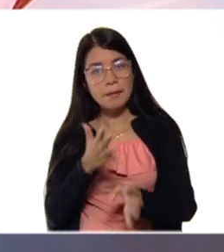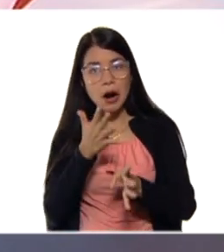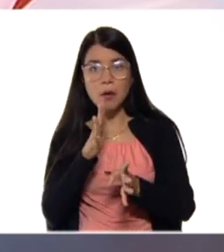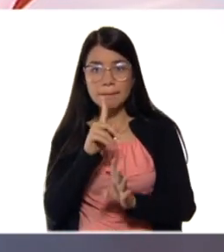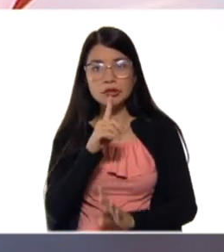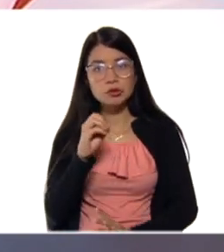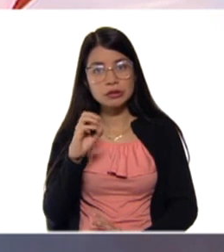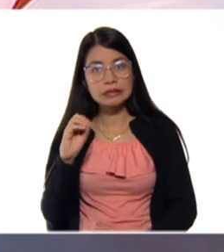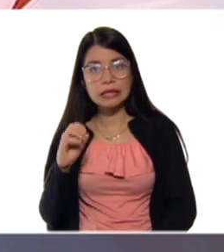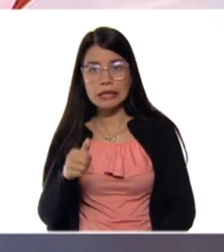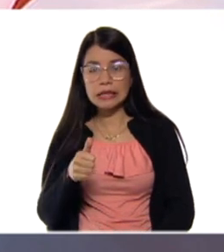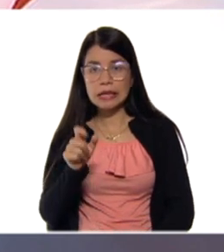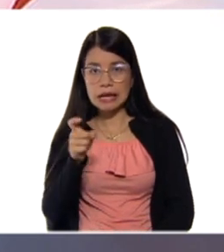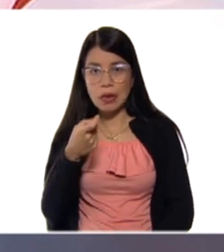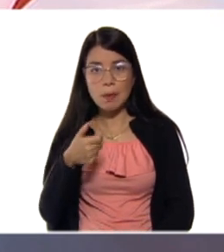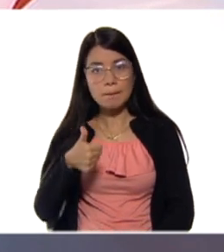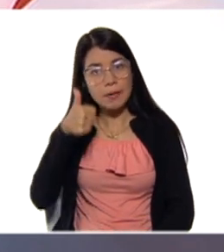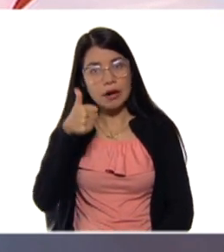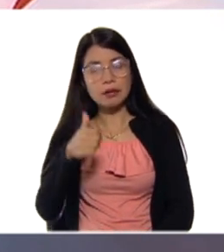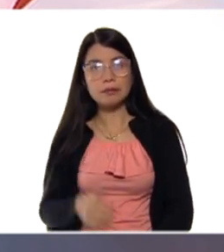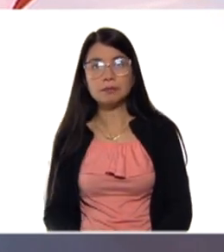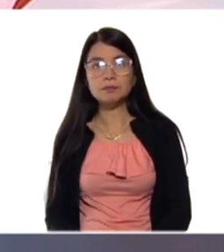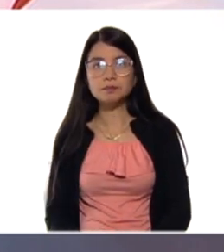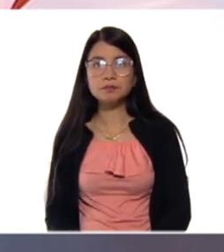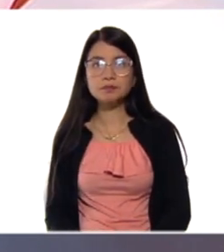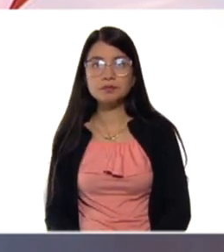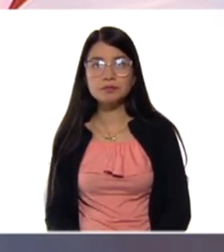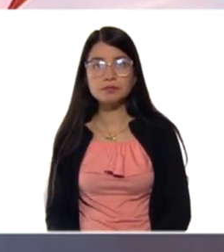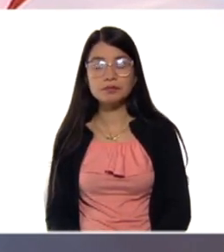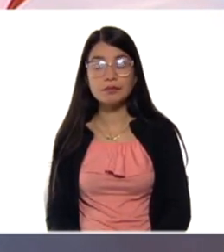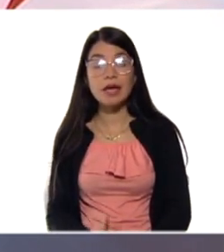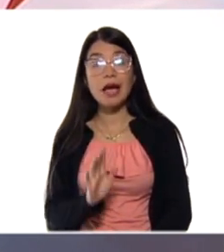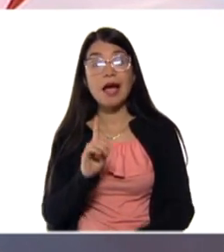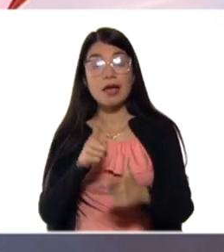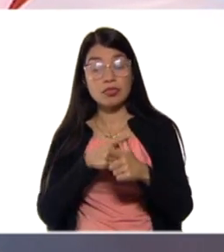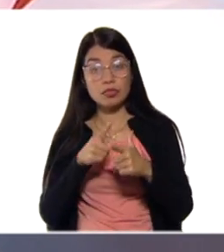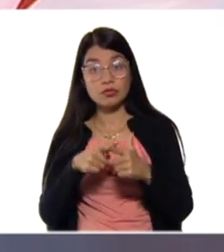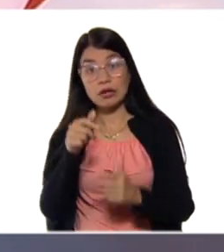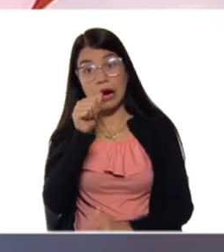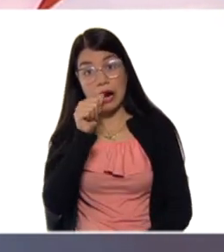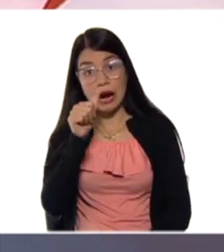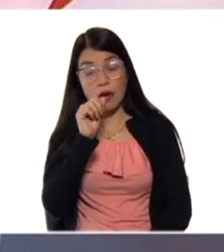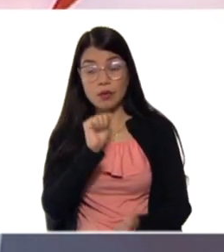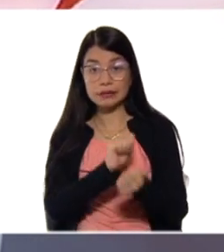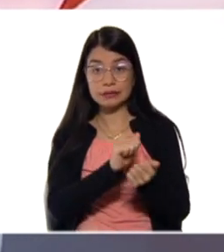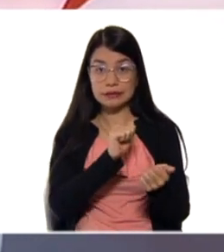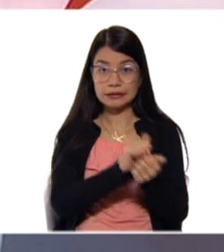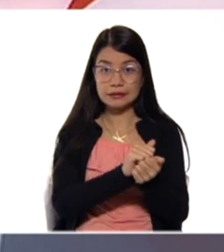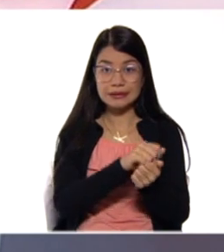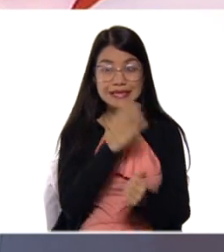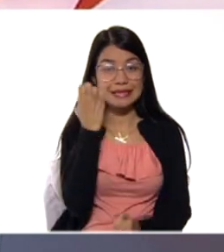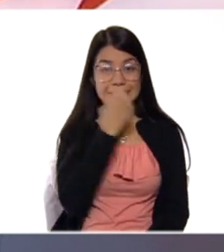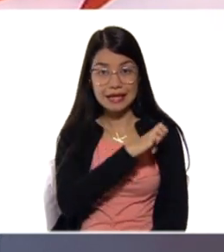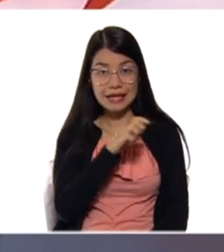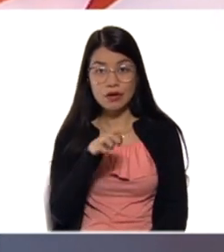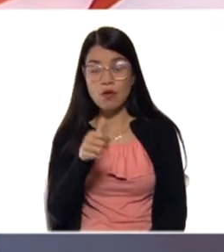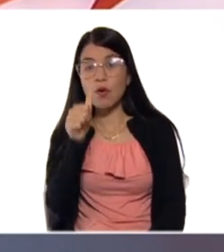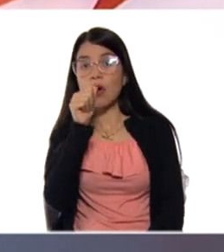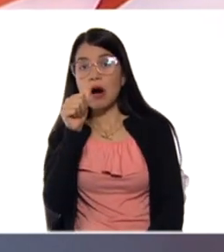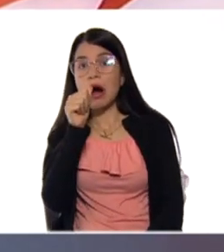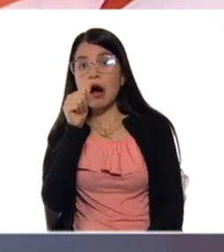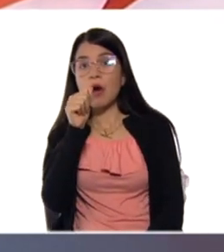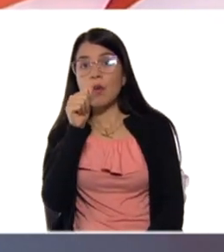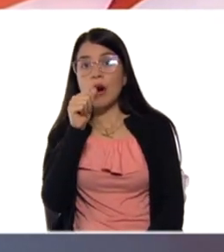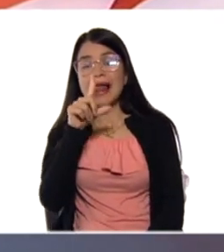Muy bien. Entonces, el agua, estado sólido, hielo. Estado líquido, como la